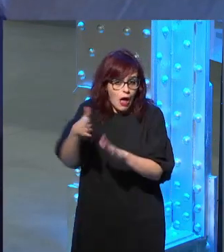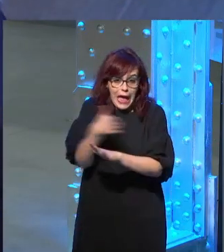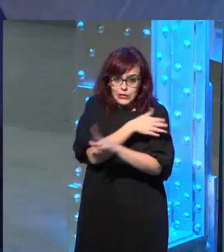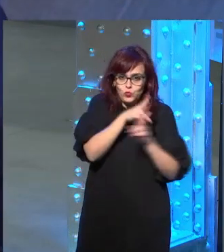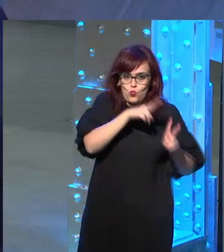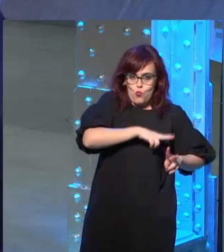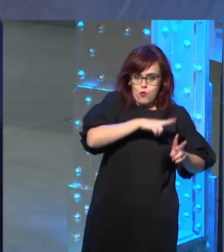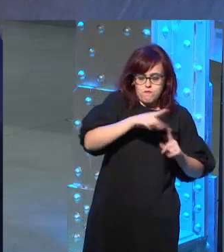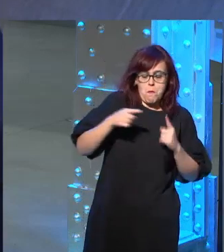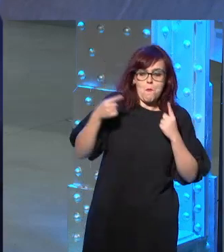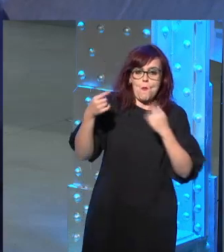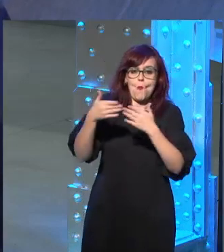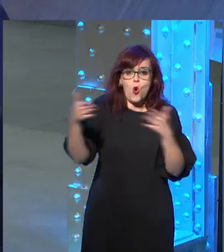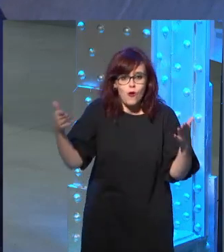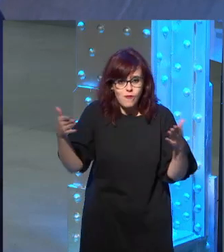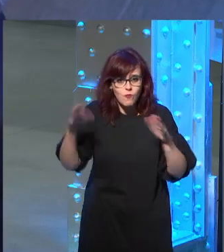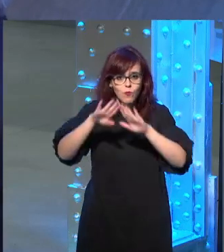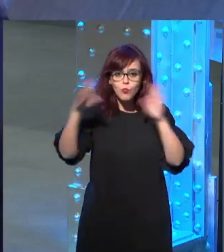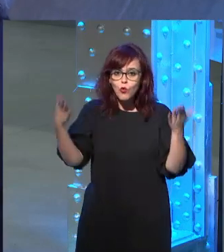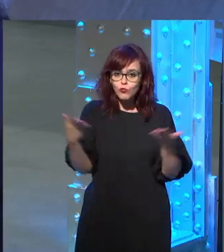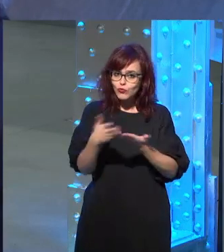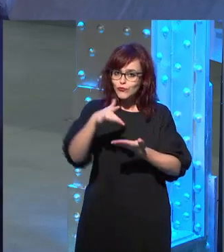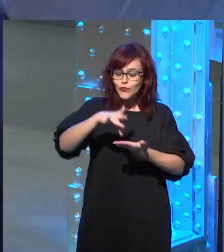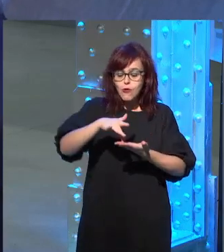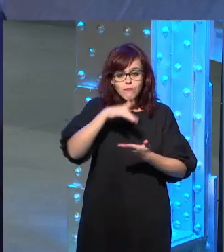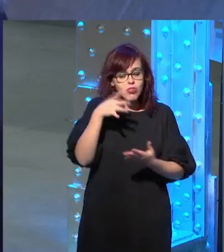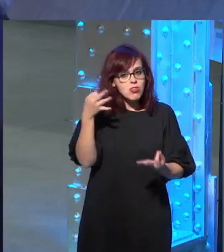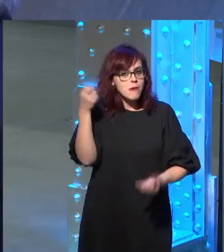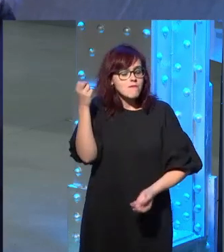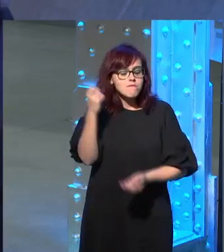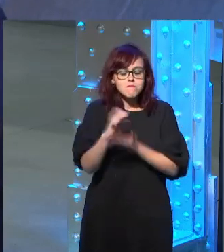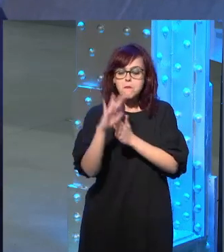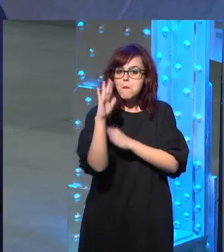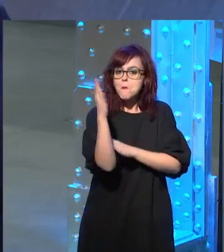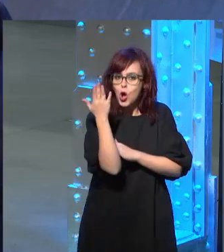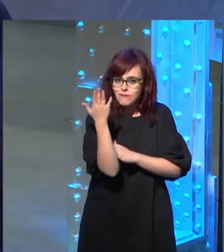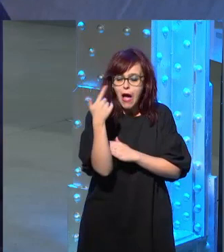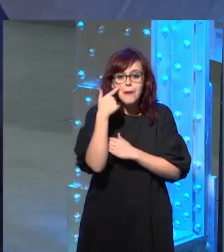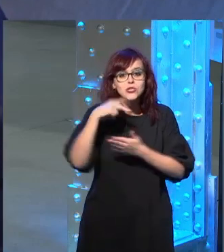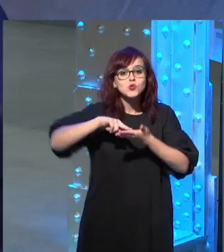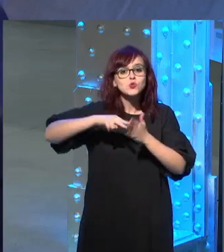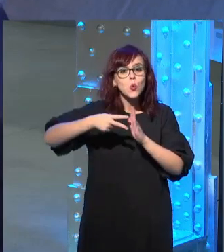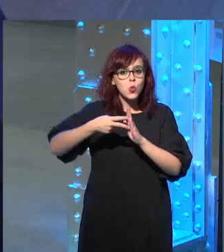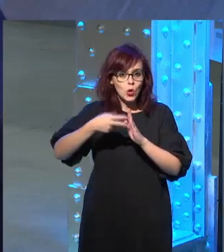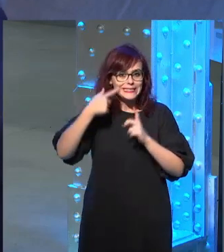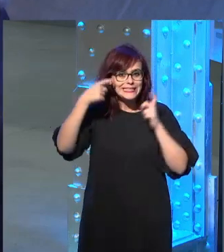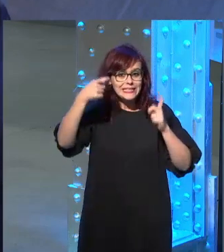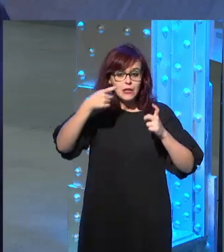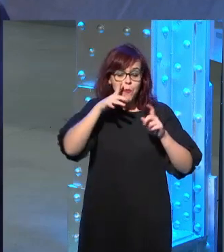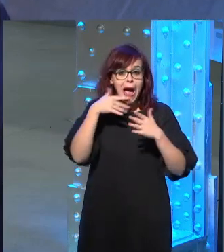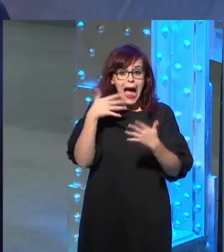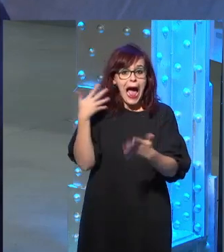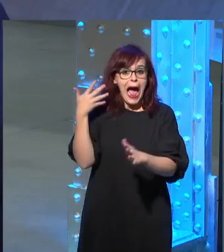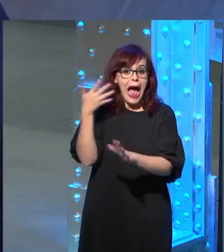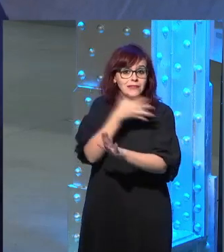es el mundo que nos ha tocado ese es el mundo que tenemos que enfrentar y a ver cómo encontramos solución para un problema que hasta ahora